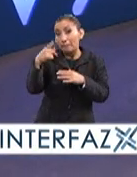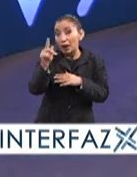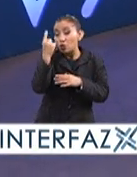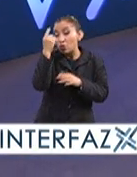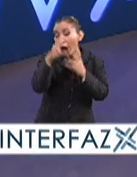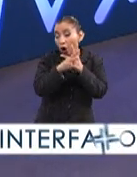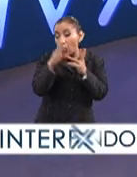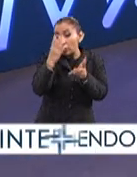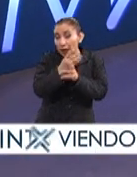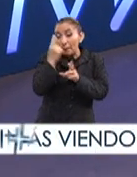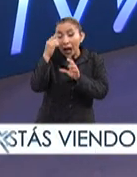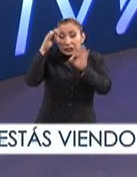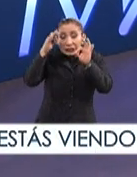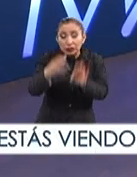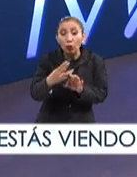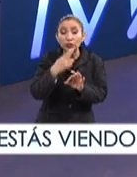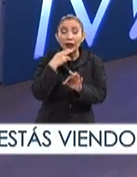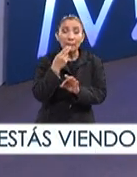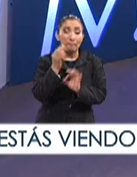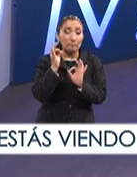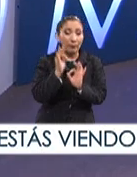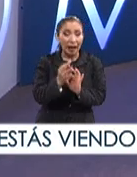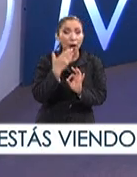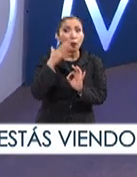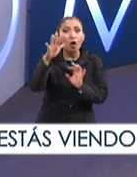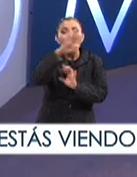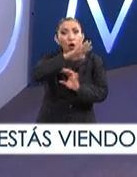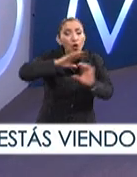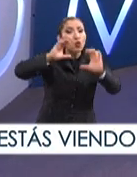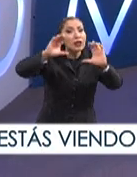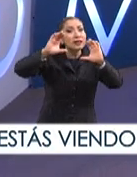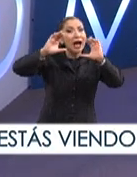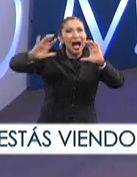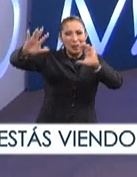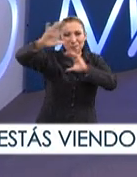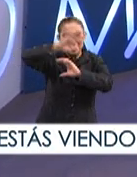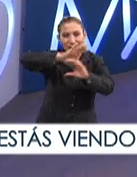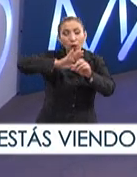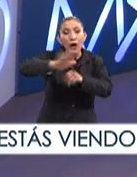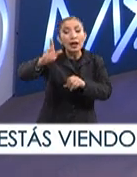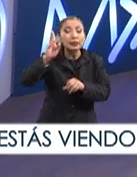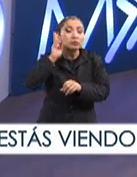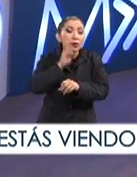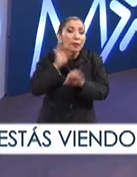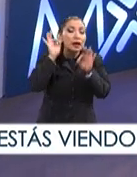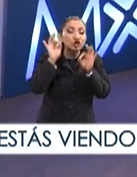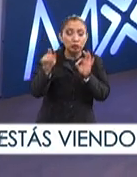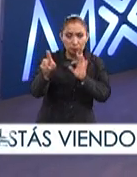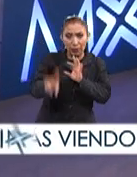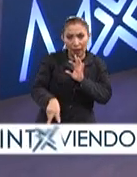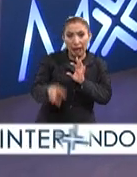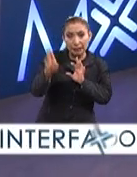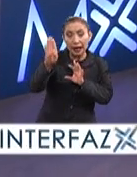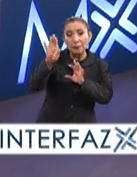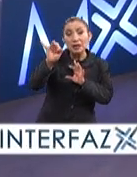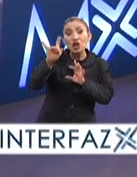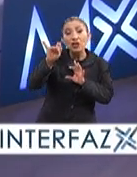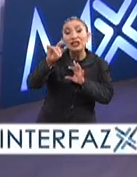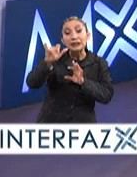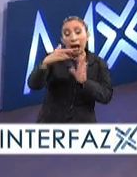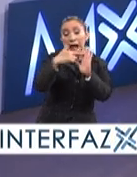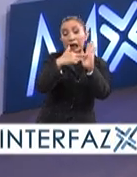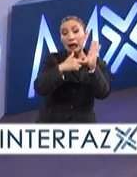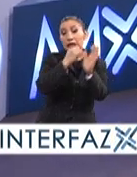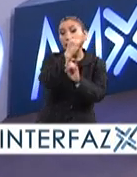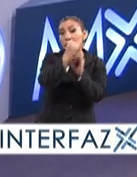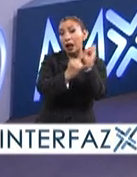cosas a las que te enfrentas ya para aplicarlo y realmente que sea ambientalmente amigable es, por ejemplo, demostrar que realmente es biodiesel. Hay normas a